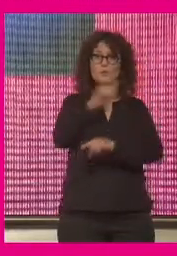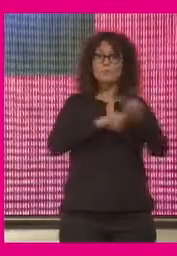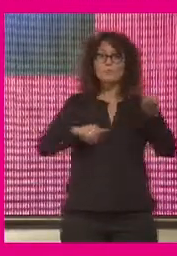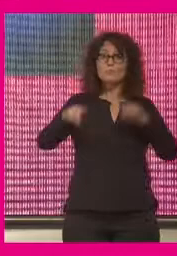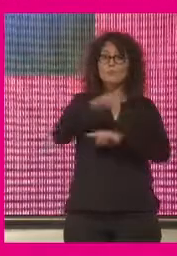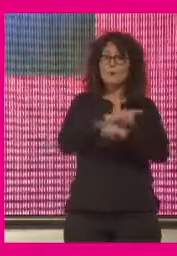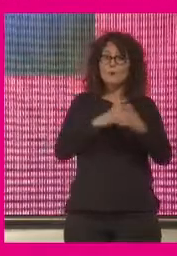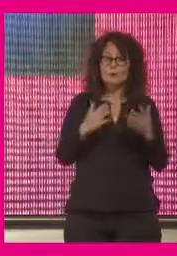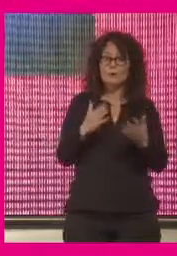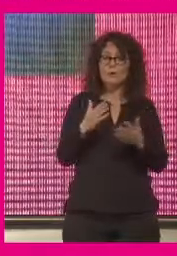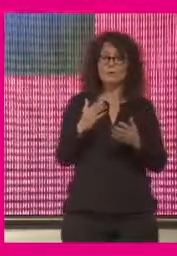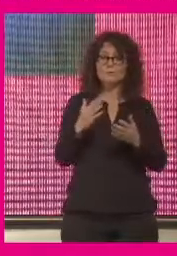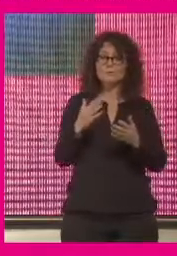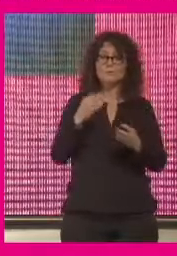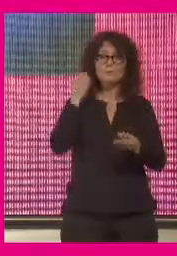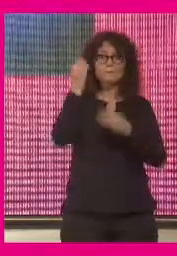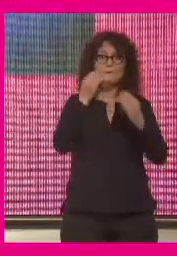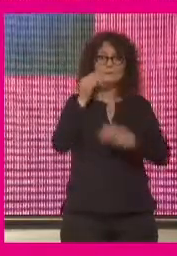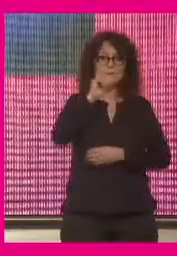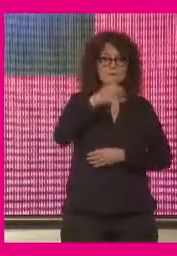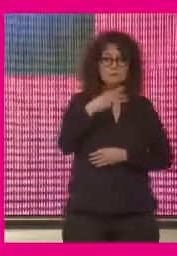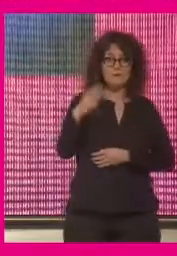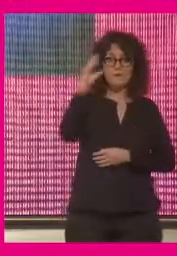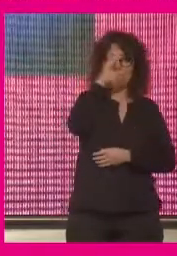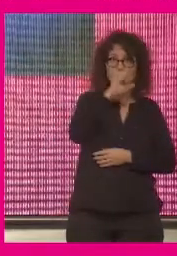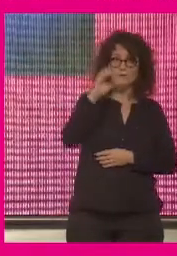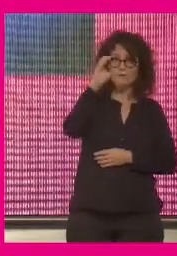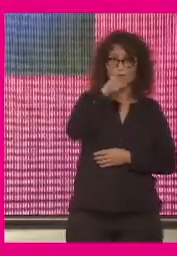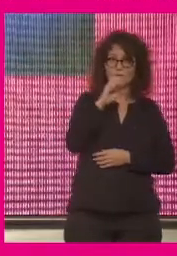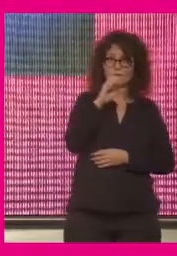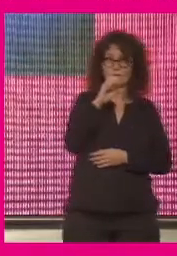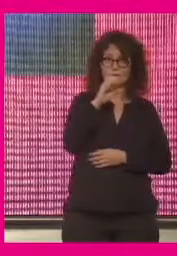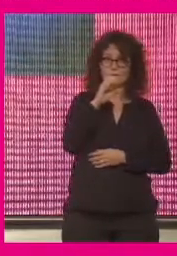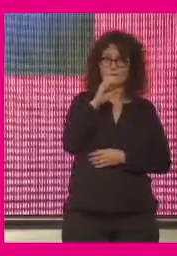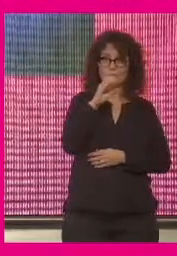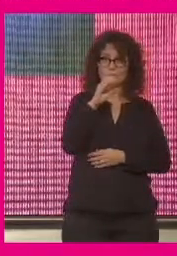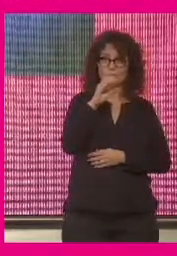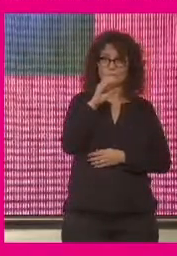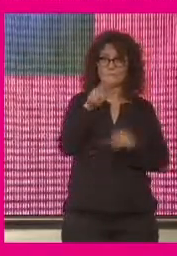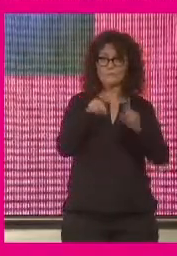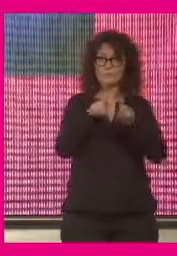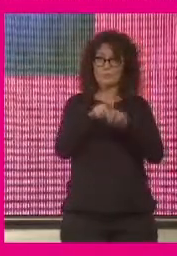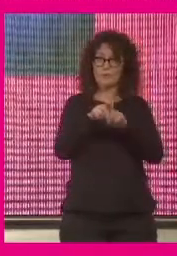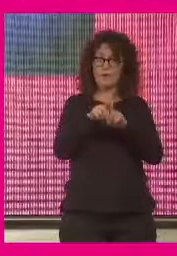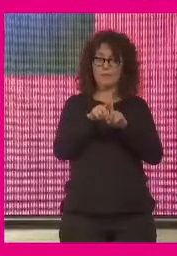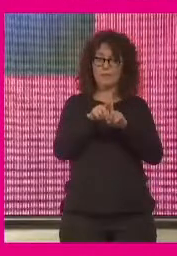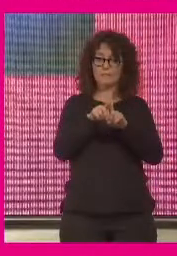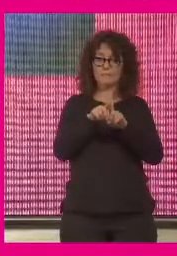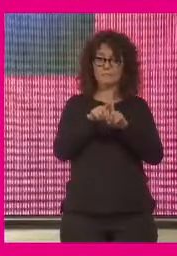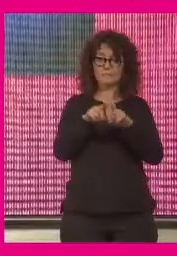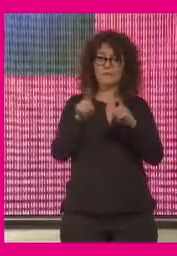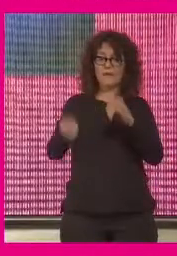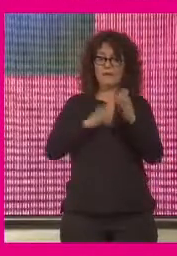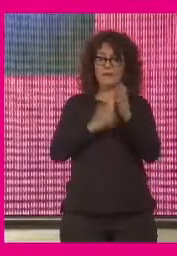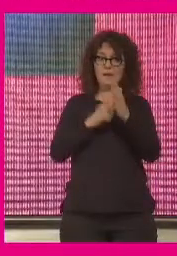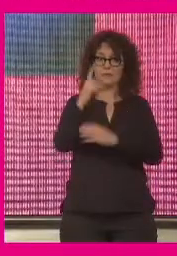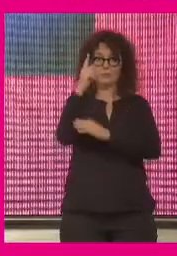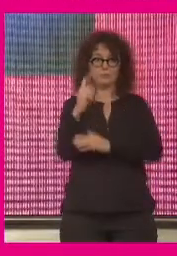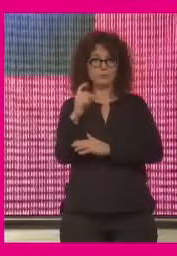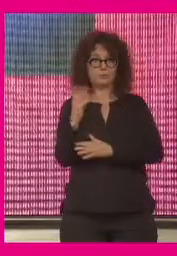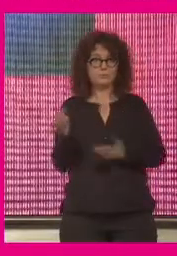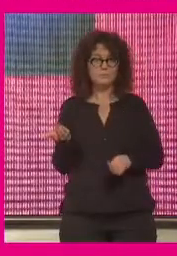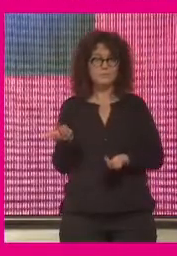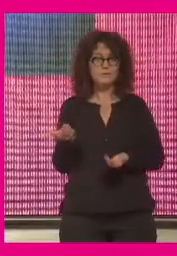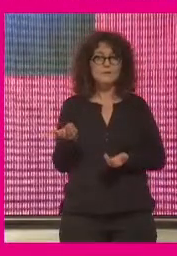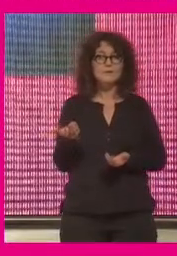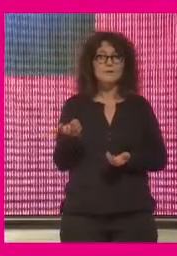es pensar que cada resultado científico es una ley o un axioma definitivo entonces